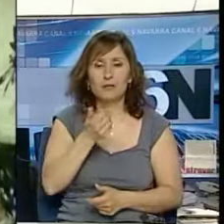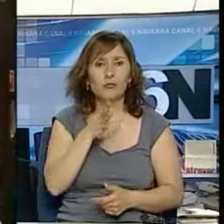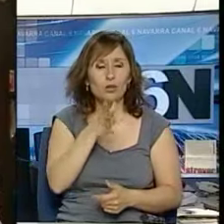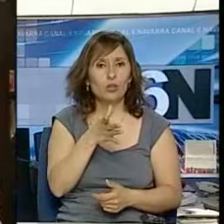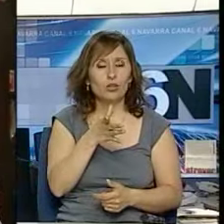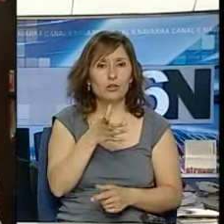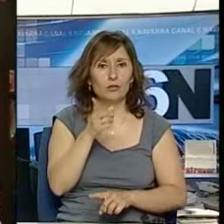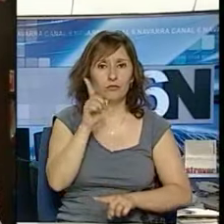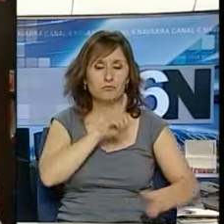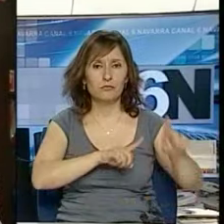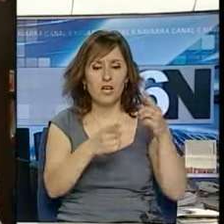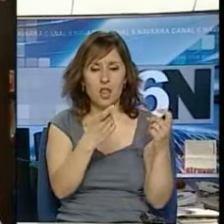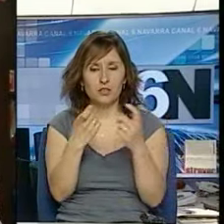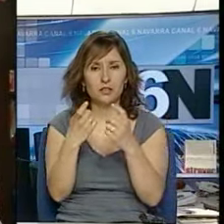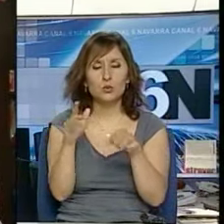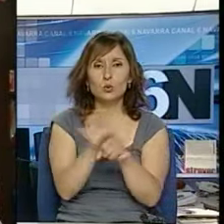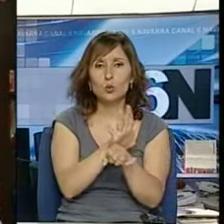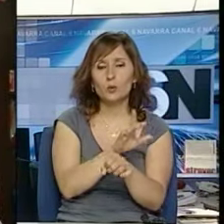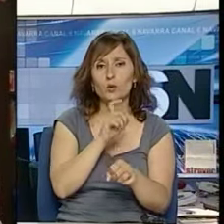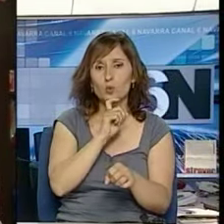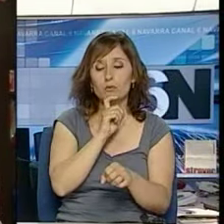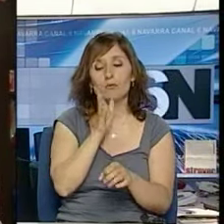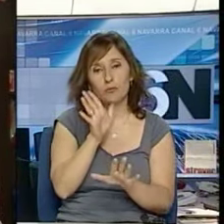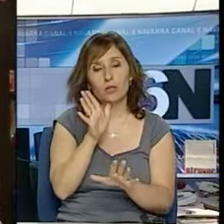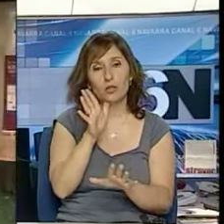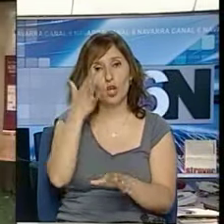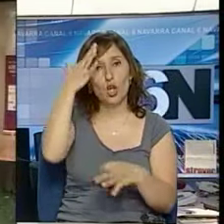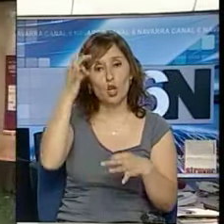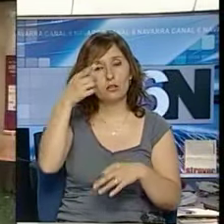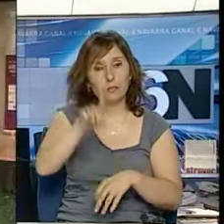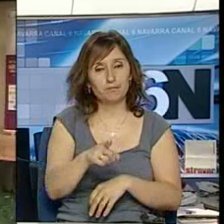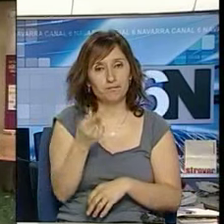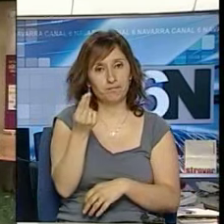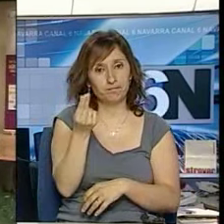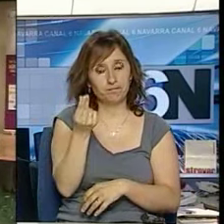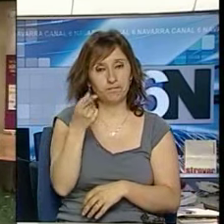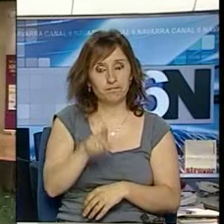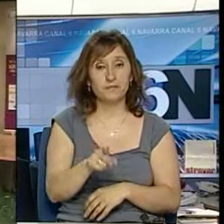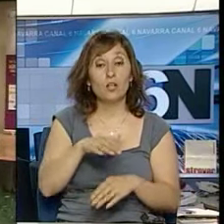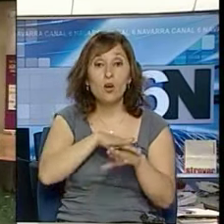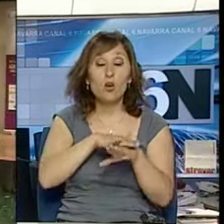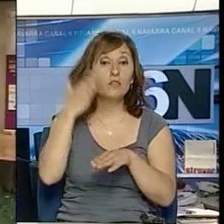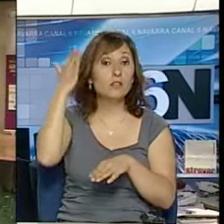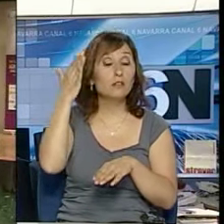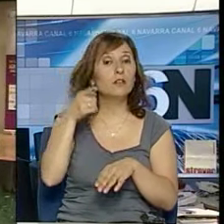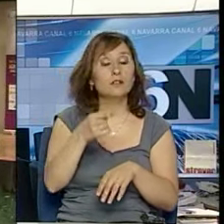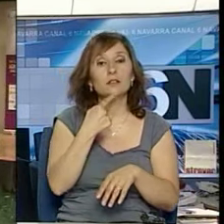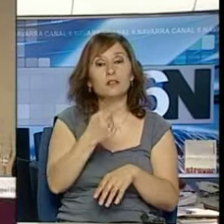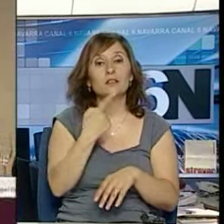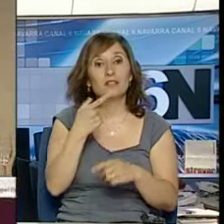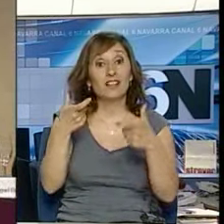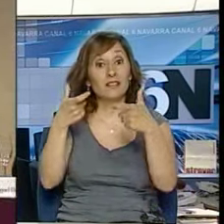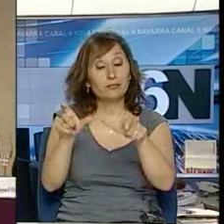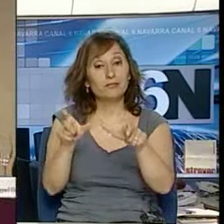frente a todas estas nuevas necesidades, pero a su vez con un sentido económico. En el acto inaugural, el Gobierno de Navarra destacaba la importancia de la